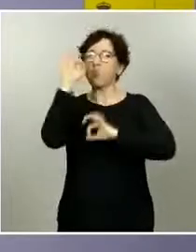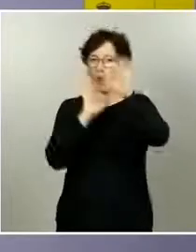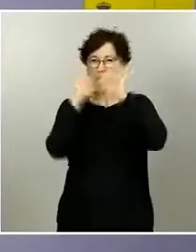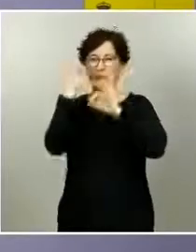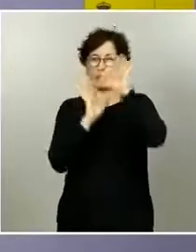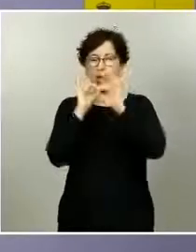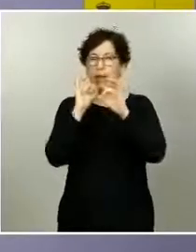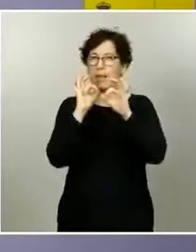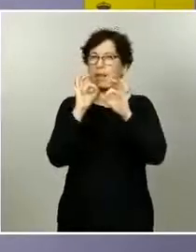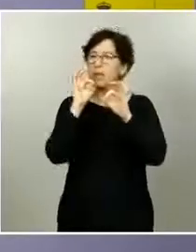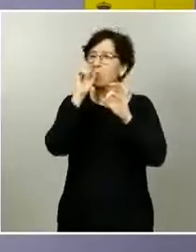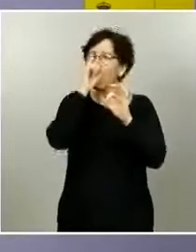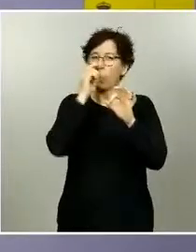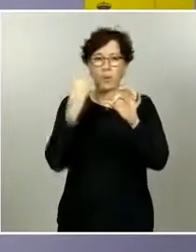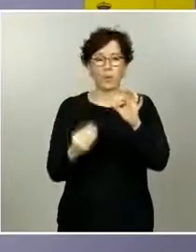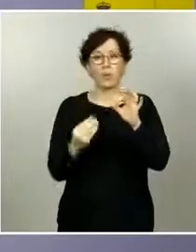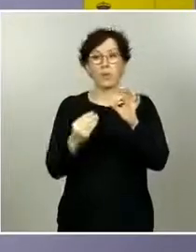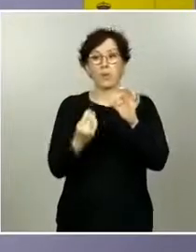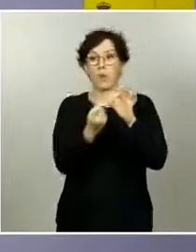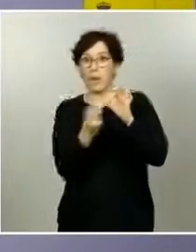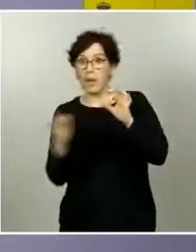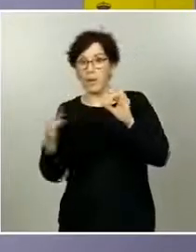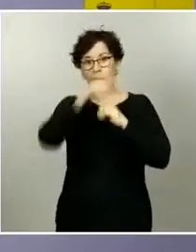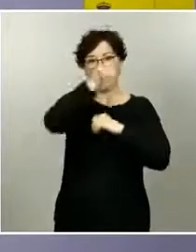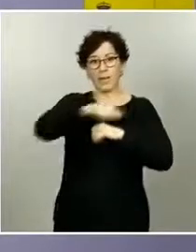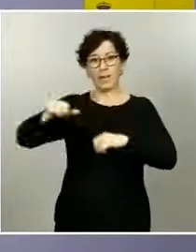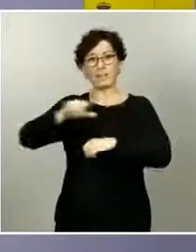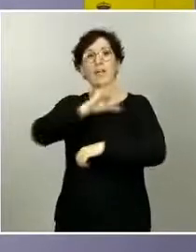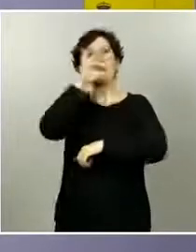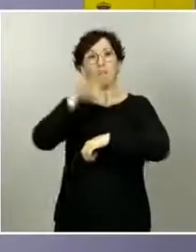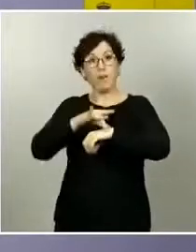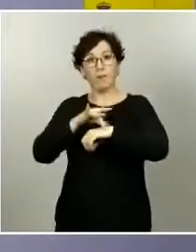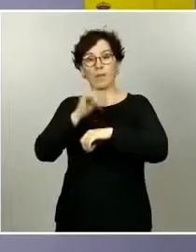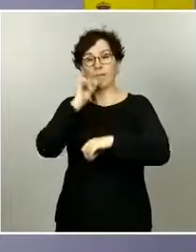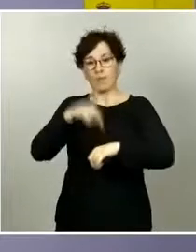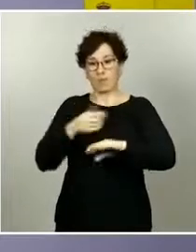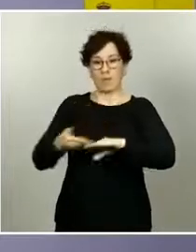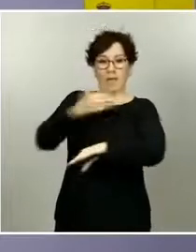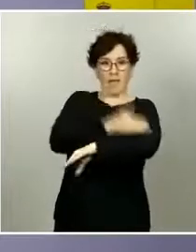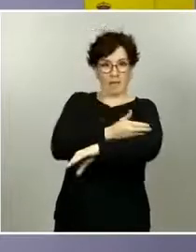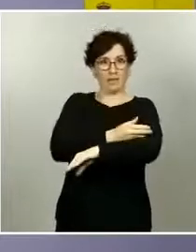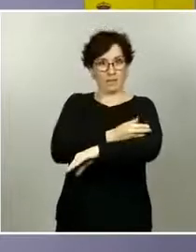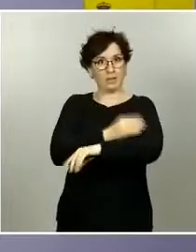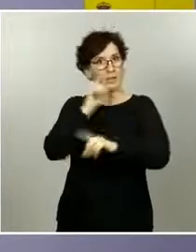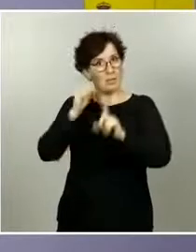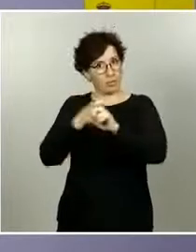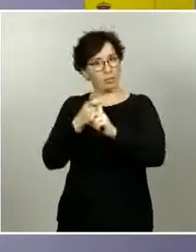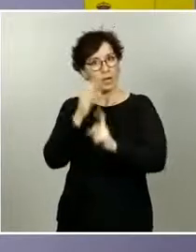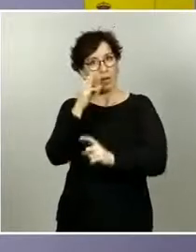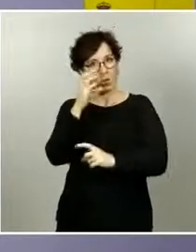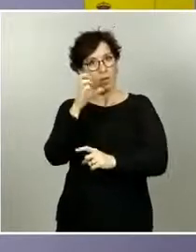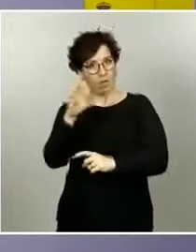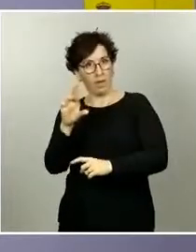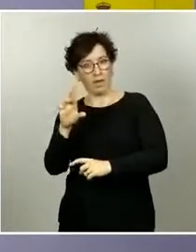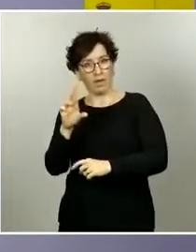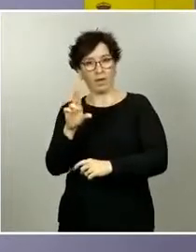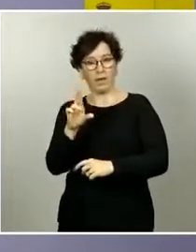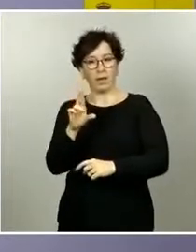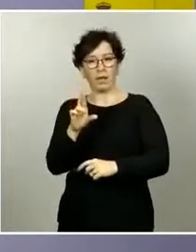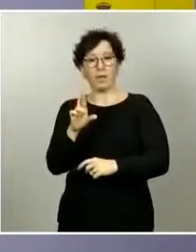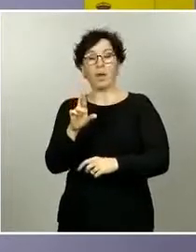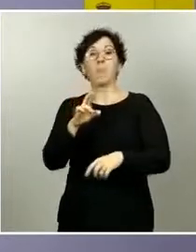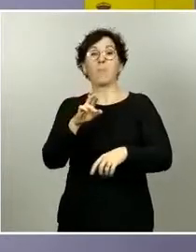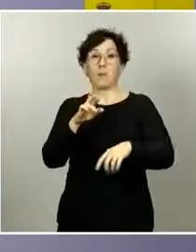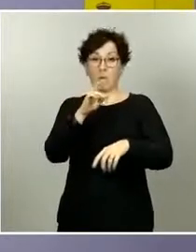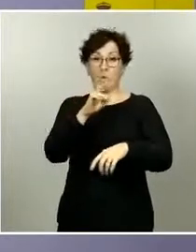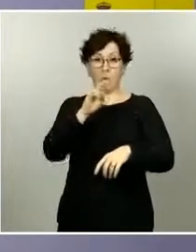seroprevalencia se ha detectado un porcentaje, no recuerdo ahora mismo cuáles, de personas que han tenido infecciones previas diagnosticadas con PCR